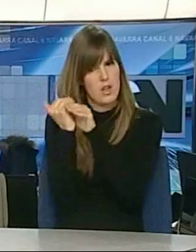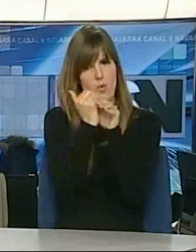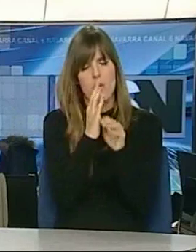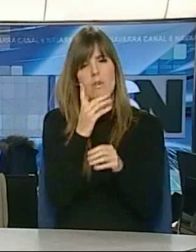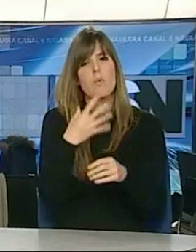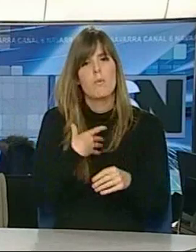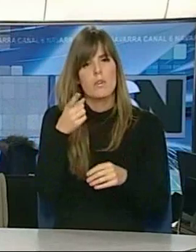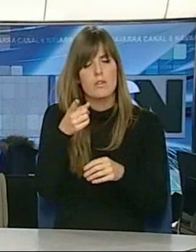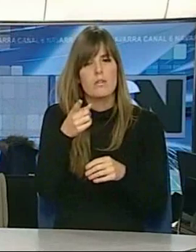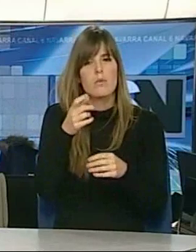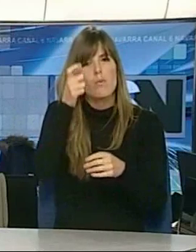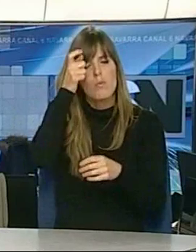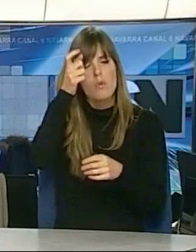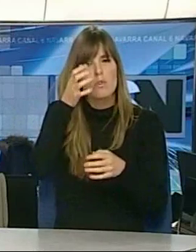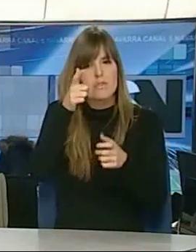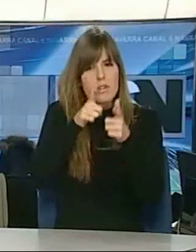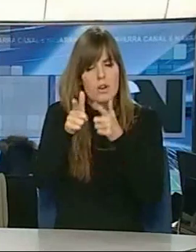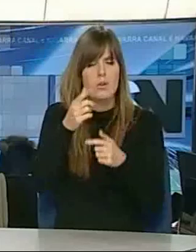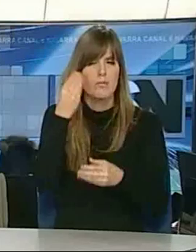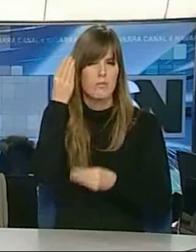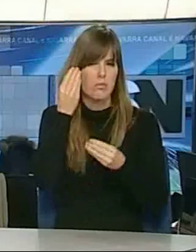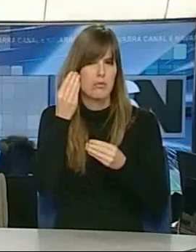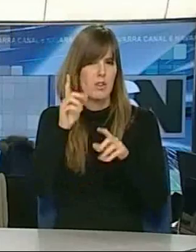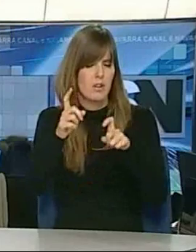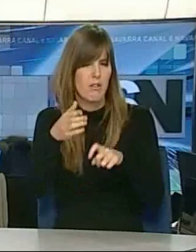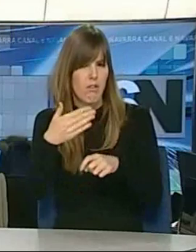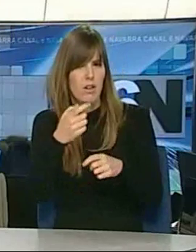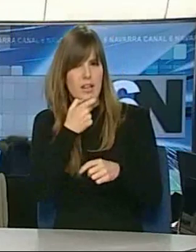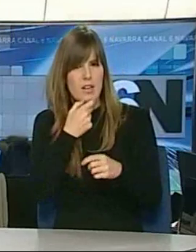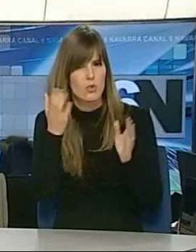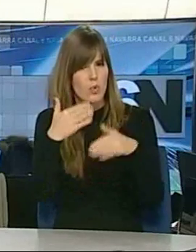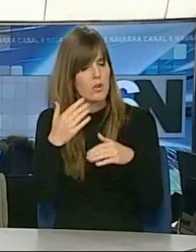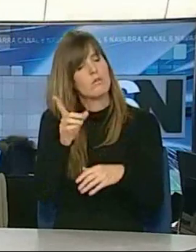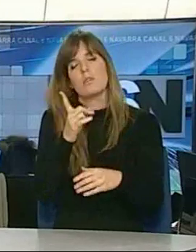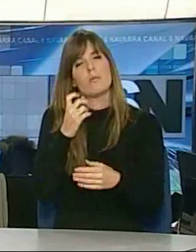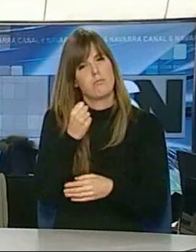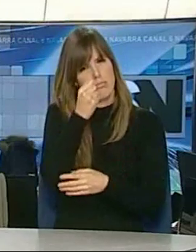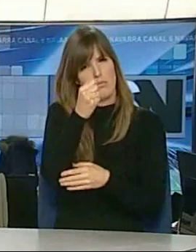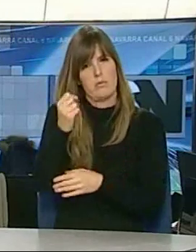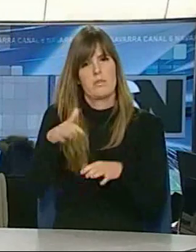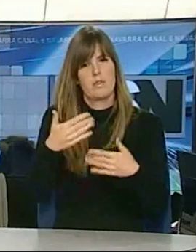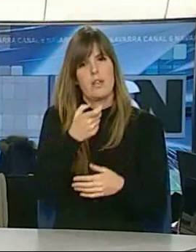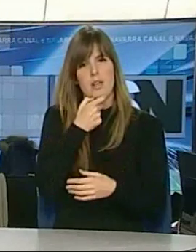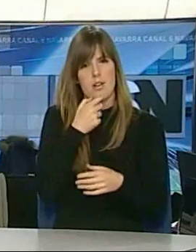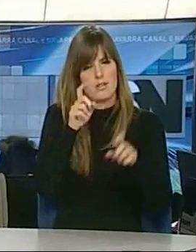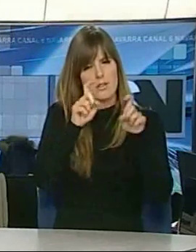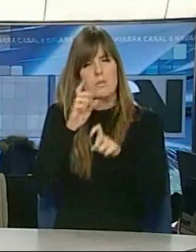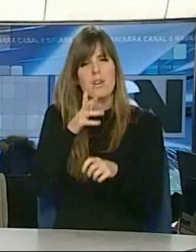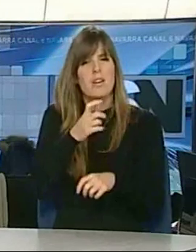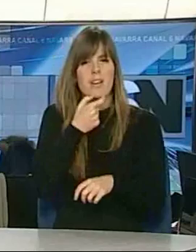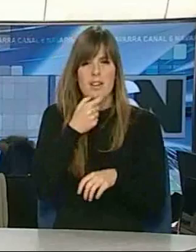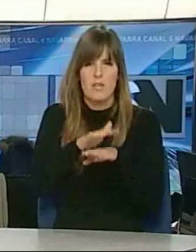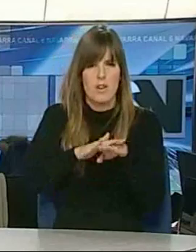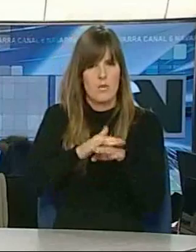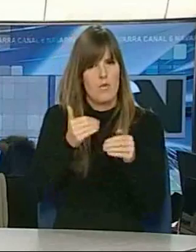que corrían el riesgo de quedarse atrás en la implantación de un idioma esencial para su